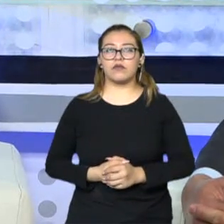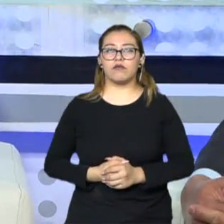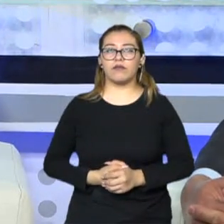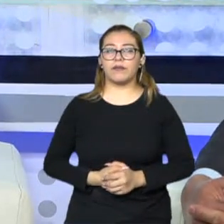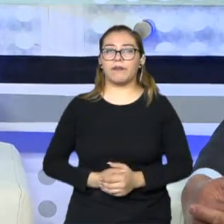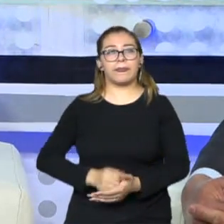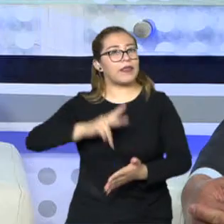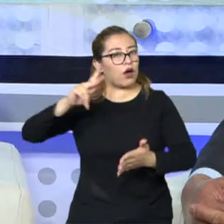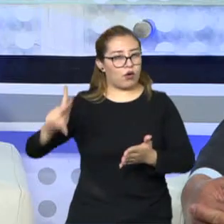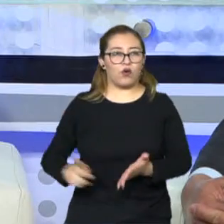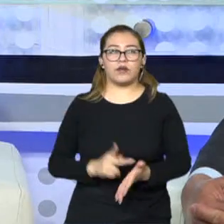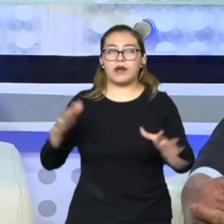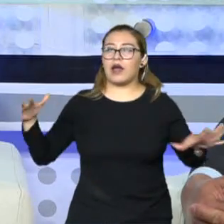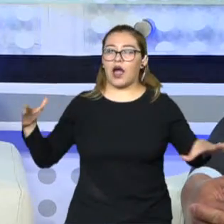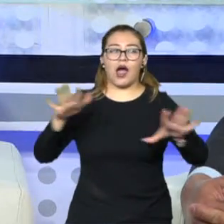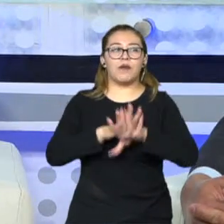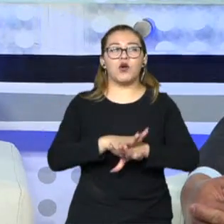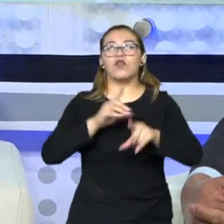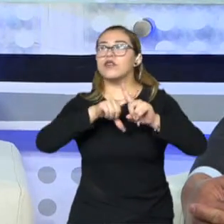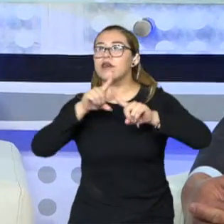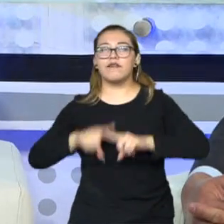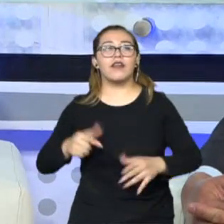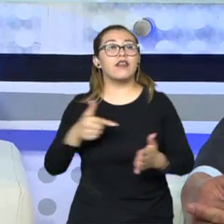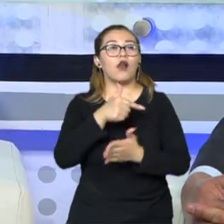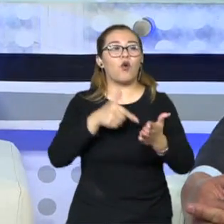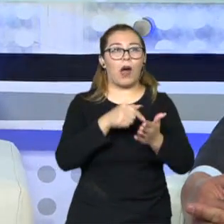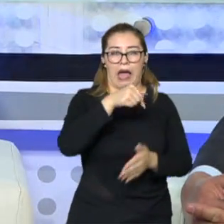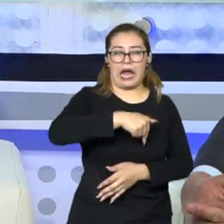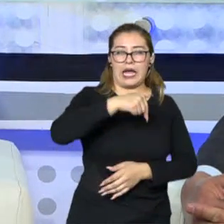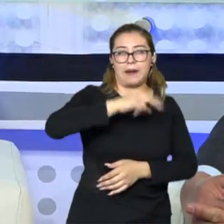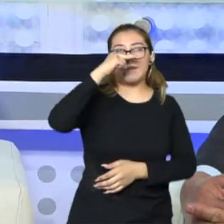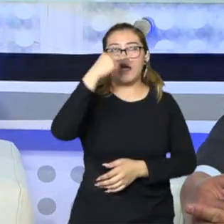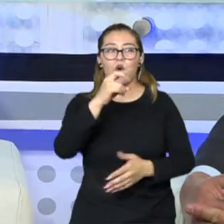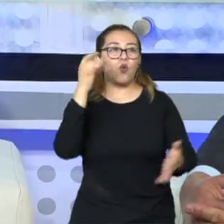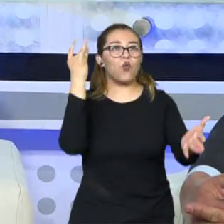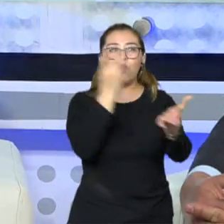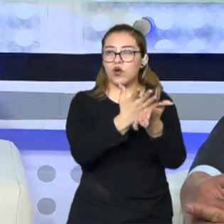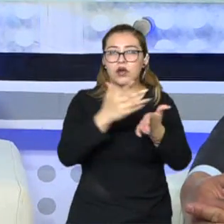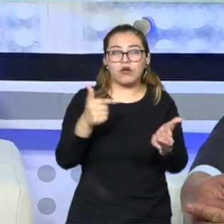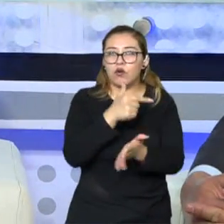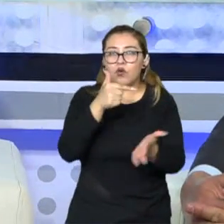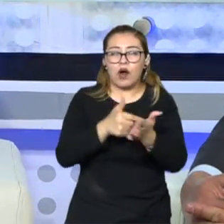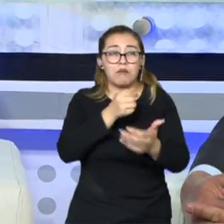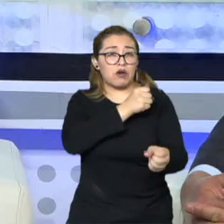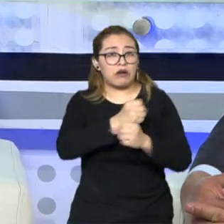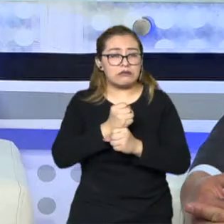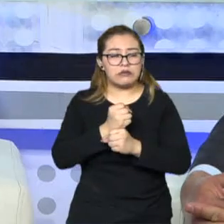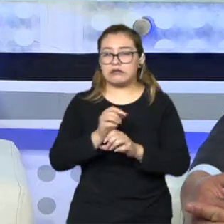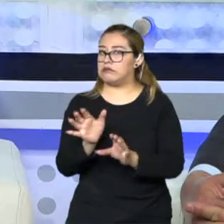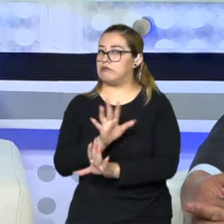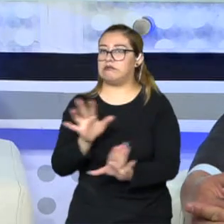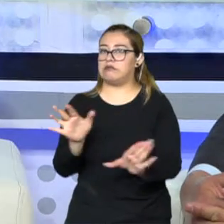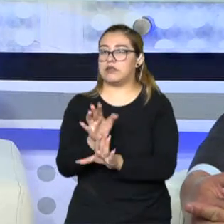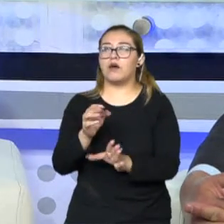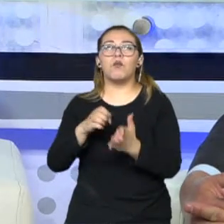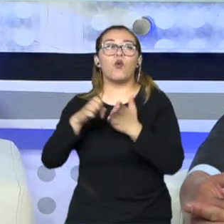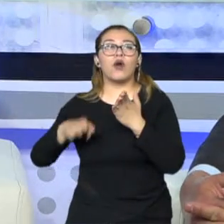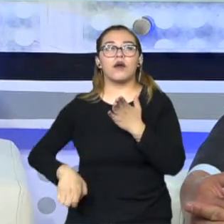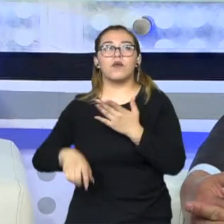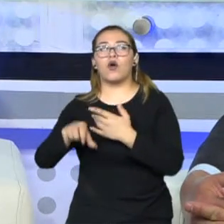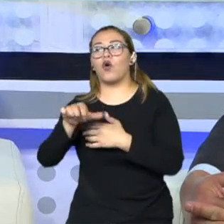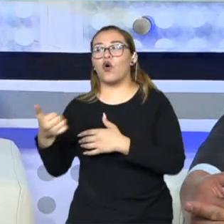a otros lugares, no en México somos el único sitio en el que están pasando, hay mediciones que se dieron, por ejemplo, por